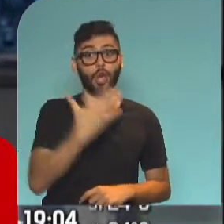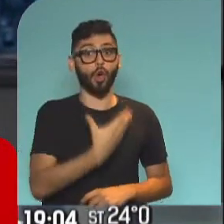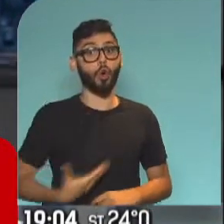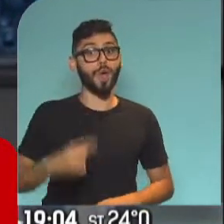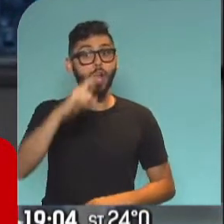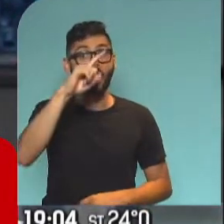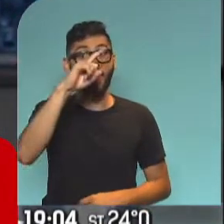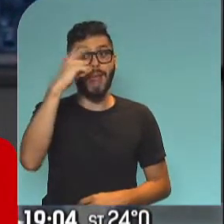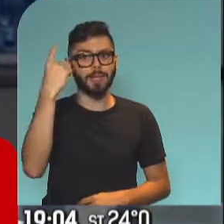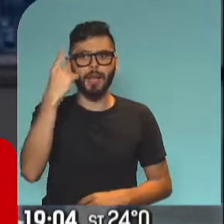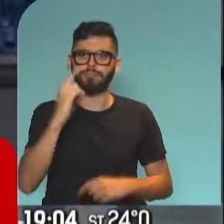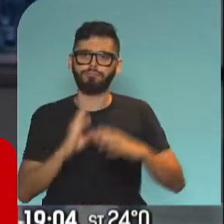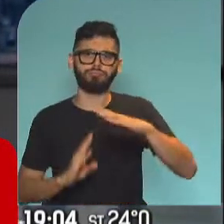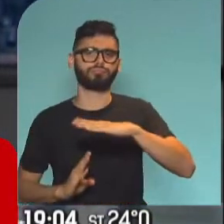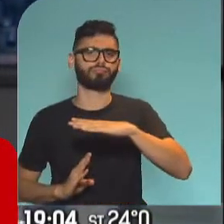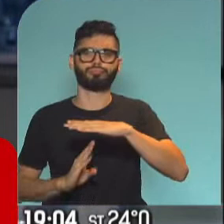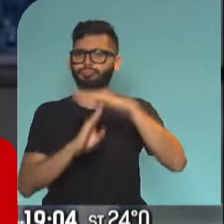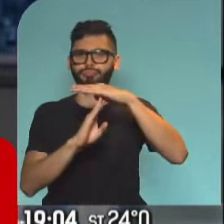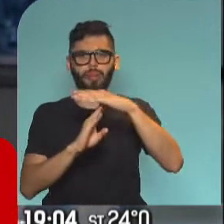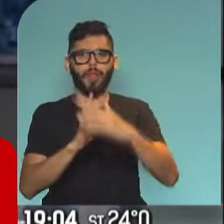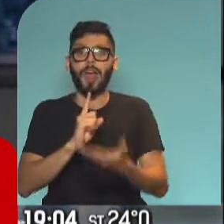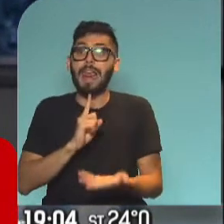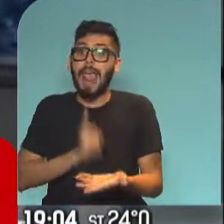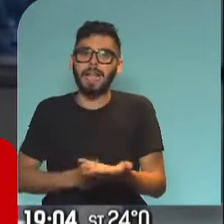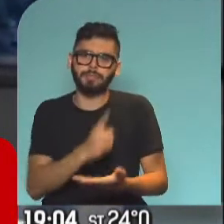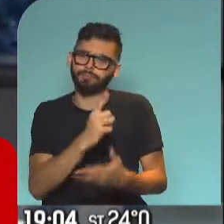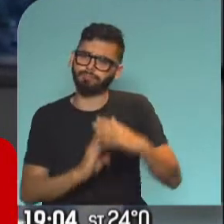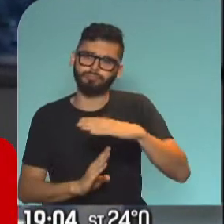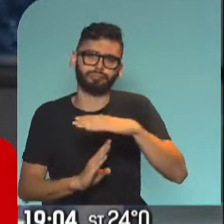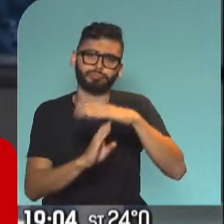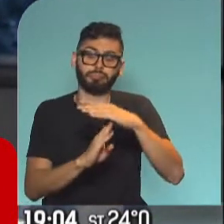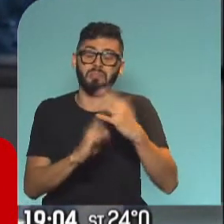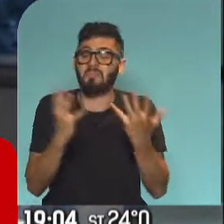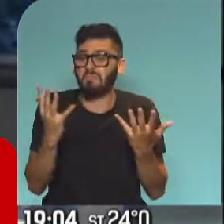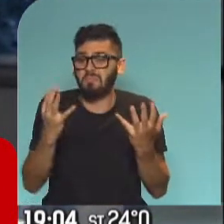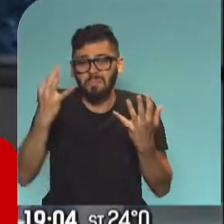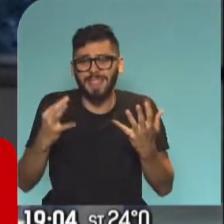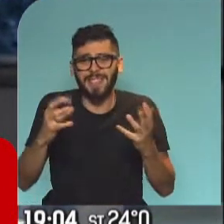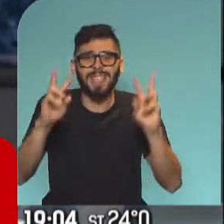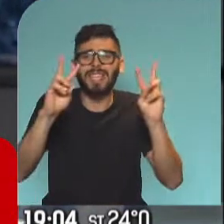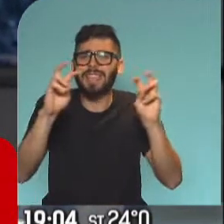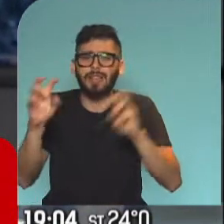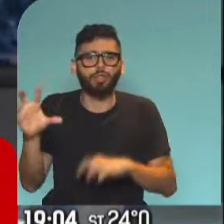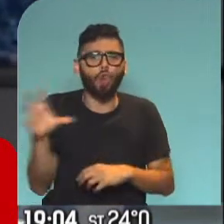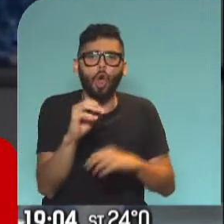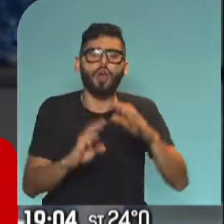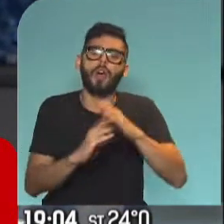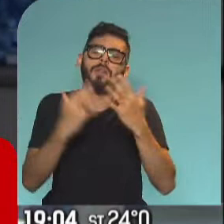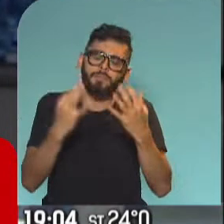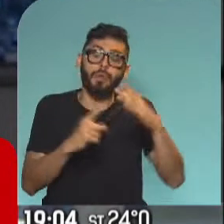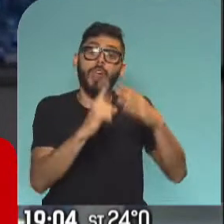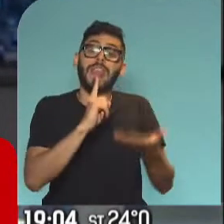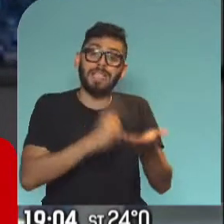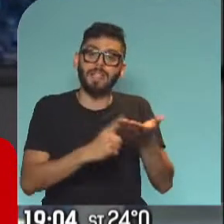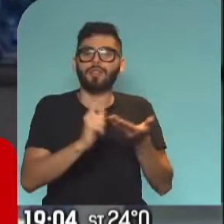tuvo una centralidad importante en la toma de decisión respecto, te diría básicamente a todo, si bien fue delegando a gobernadores, había